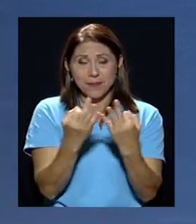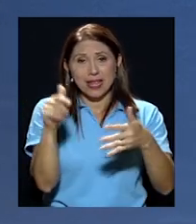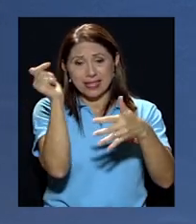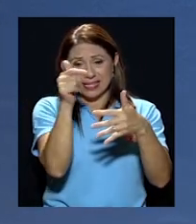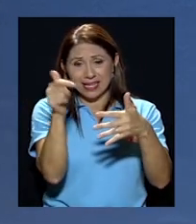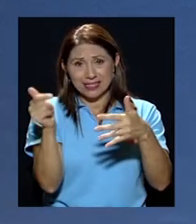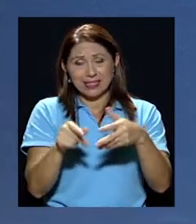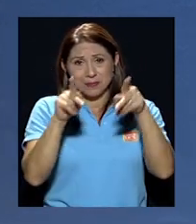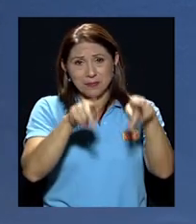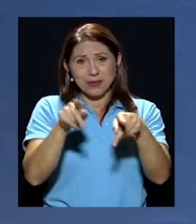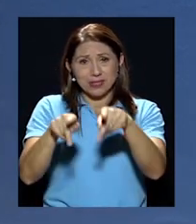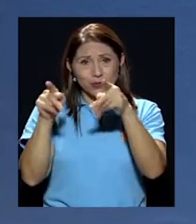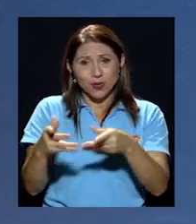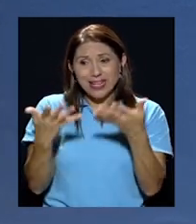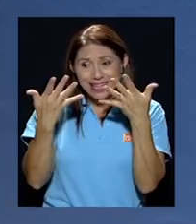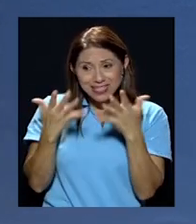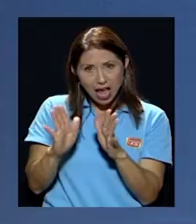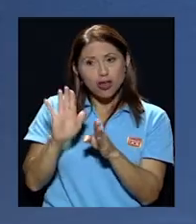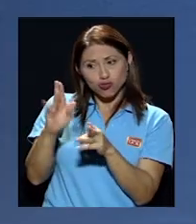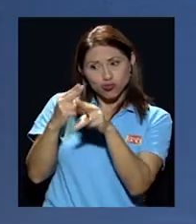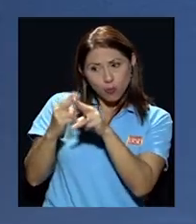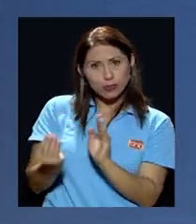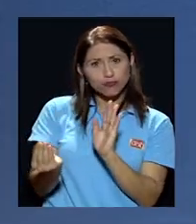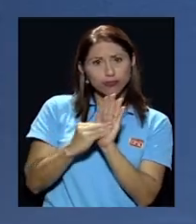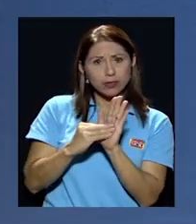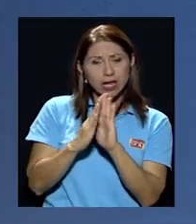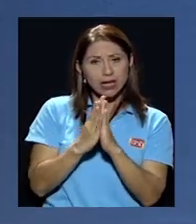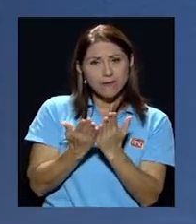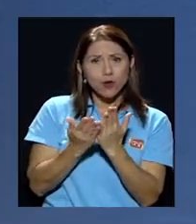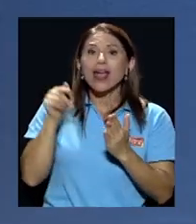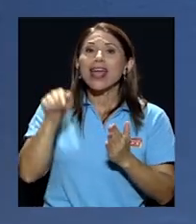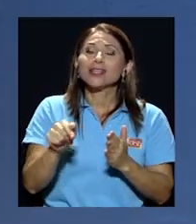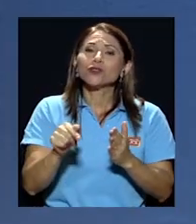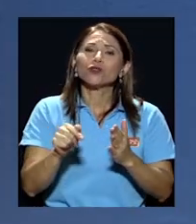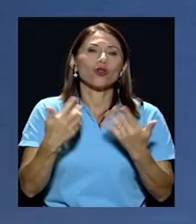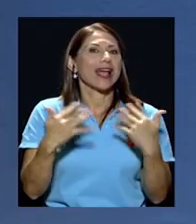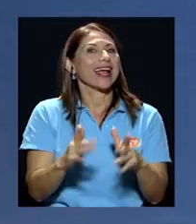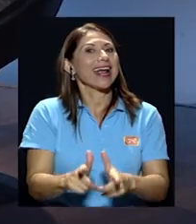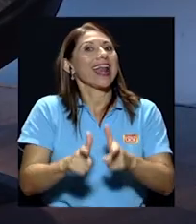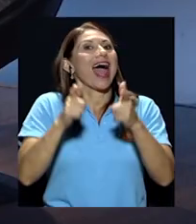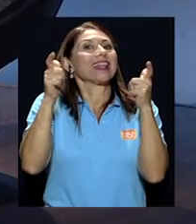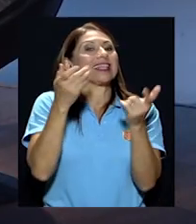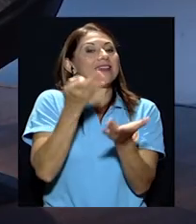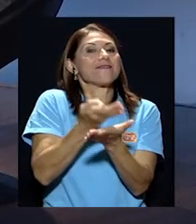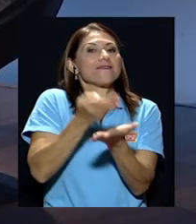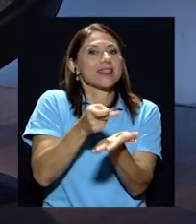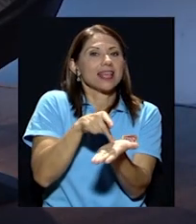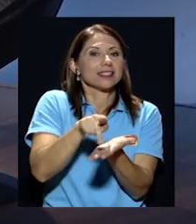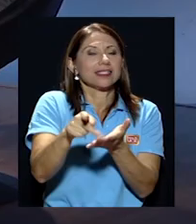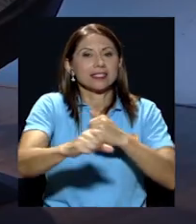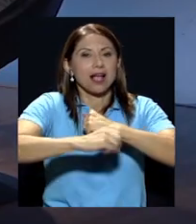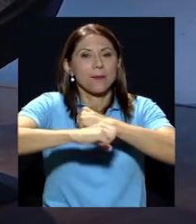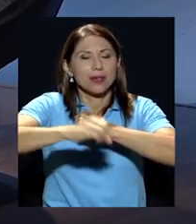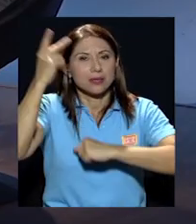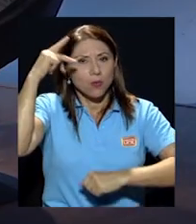aquí señaladas en el libro son a su vez los grandes financiistas de las campañas políticas ahora don Oscar usted sugiere